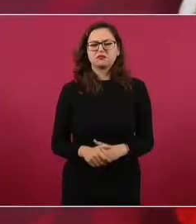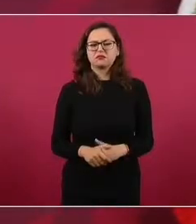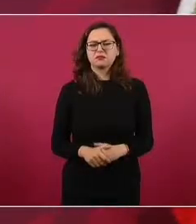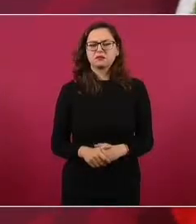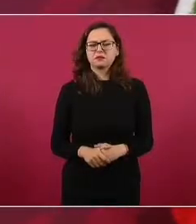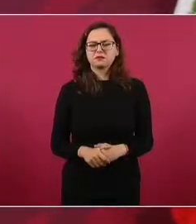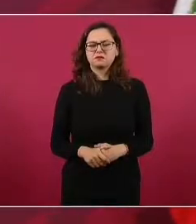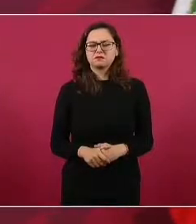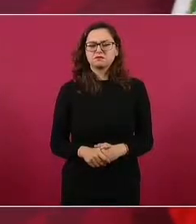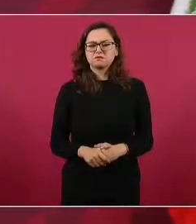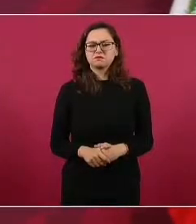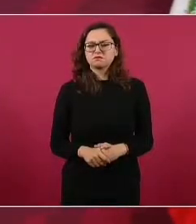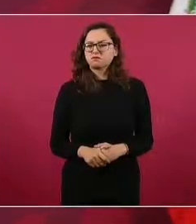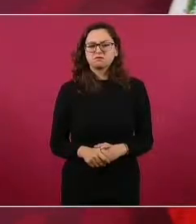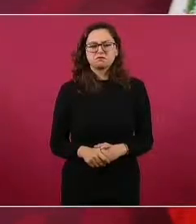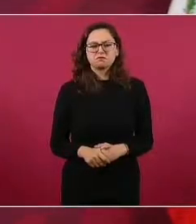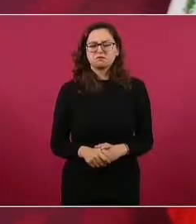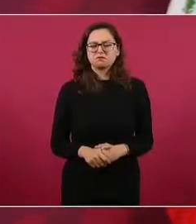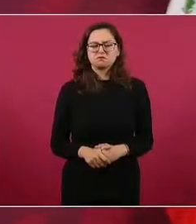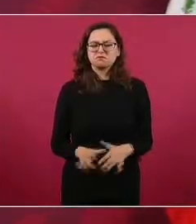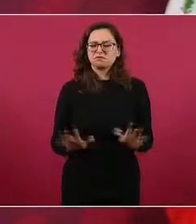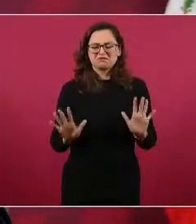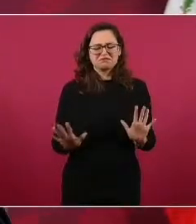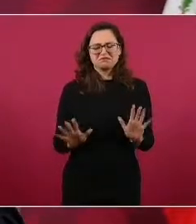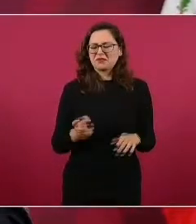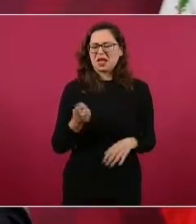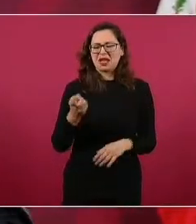Eso lo veríamos después.